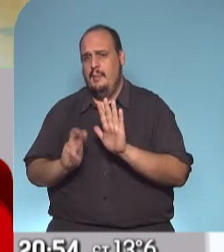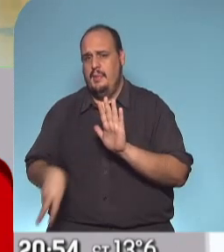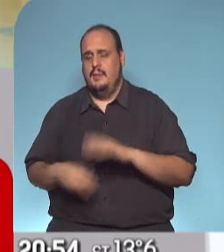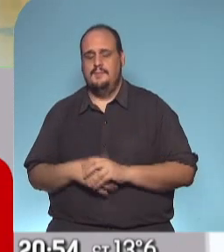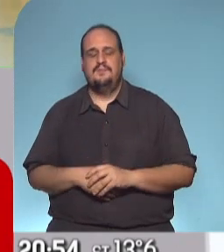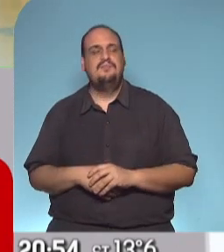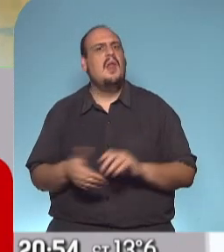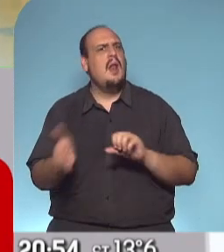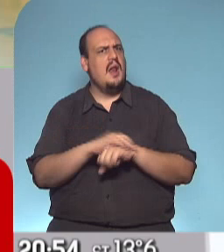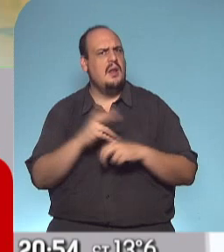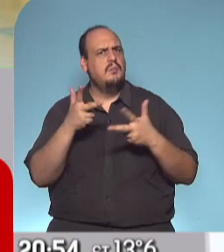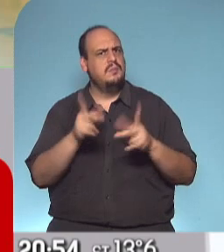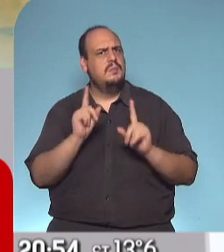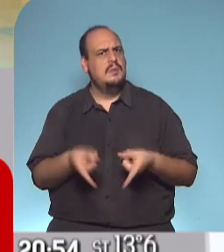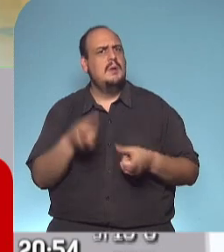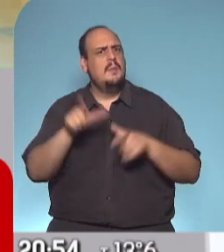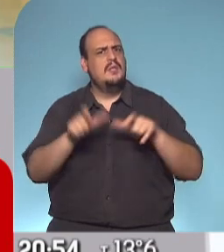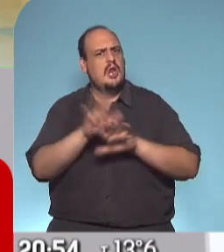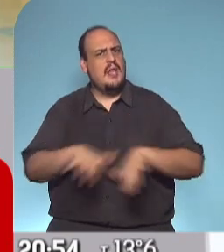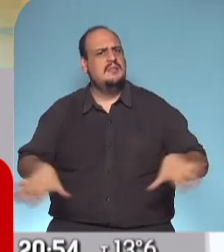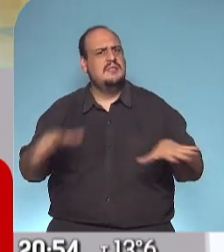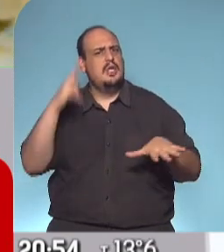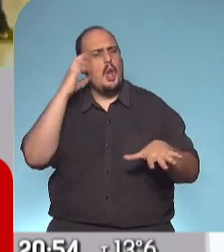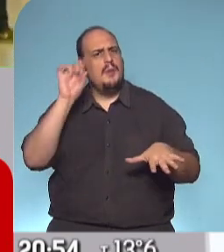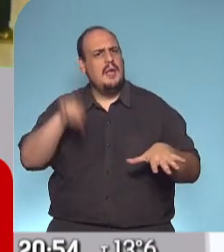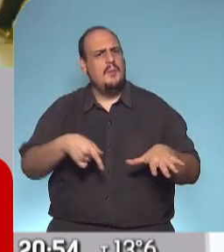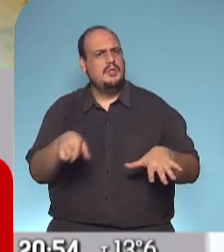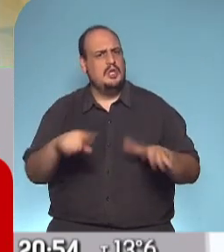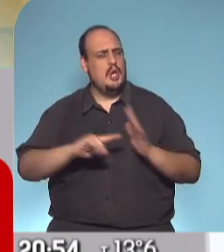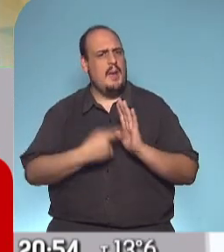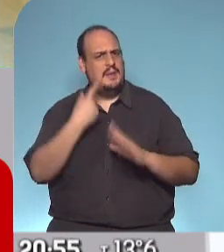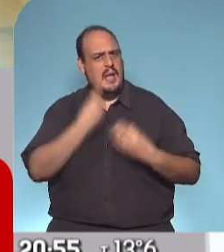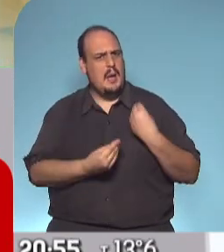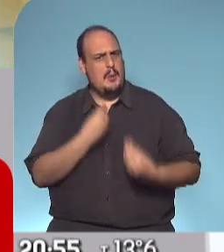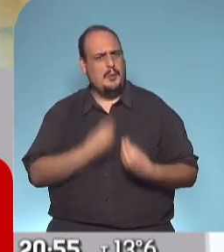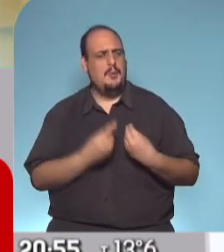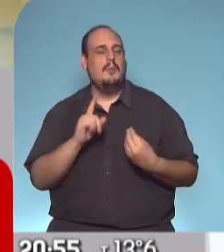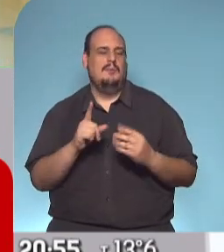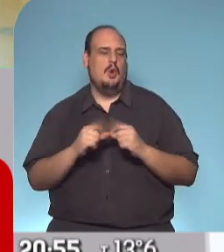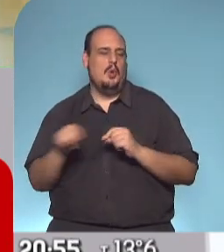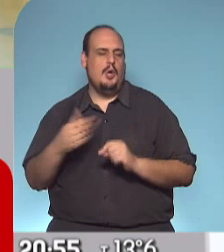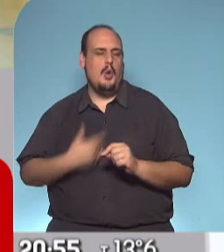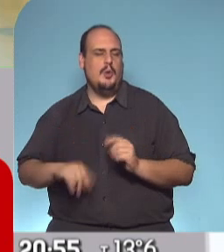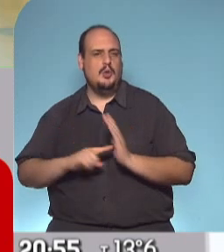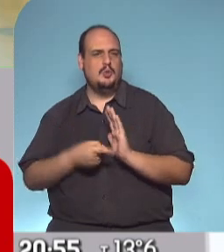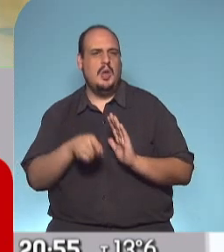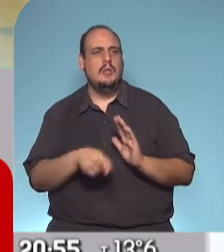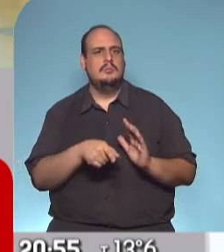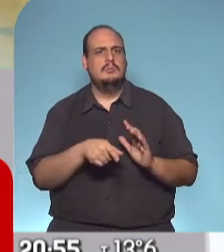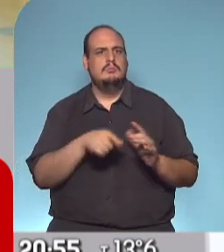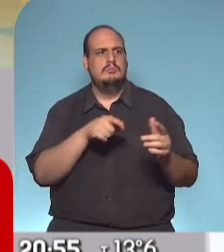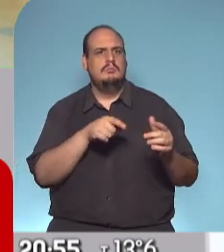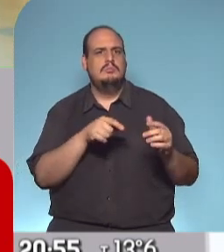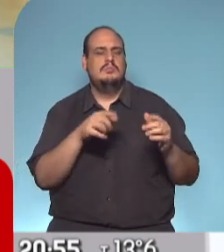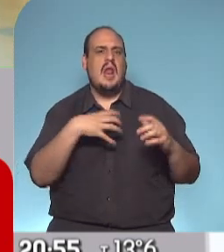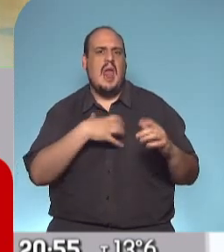90% o un poco más del 90% de los chicos en la ciudad de Buenos Aires, según los números que maneja el gobierno porteño, respondieron bien a